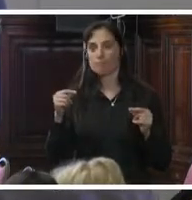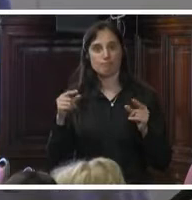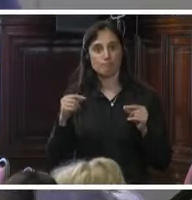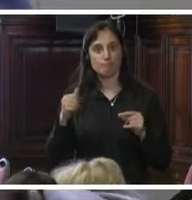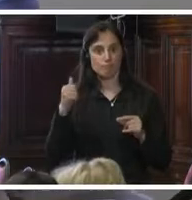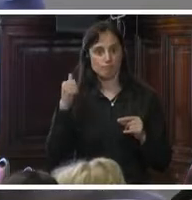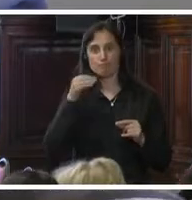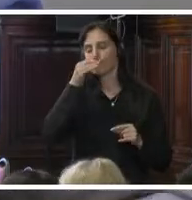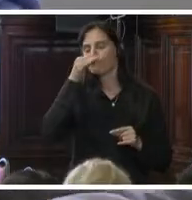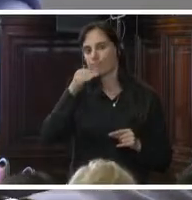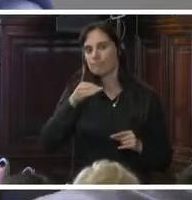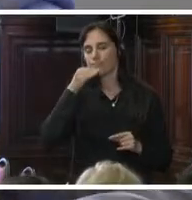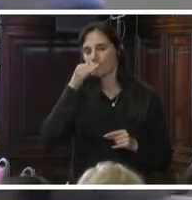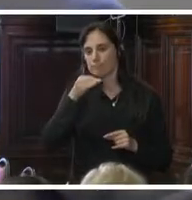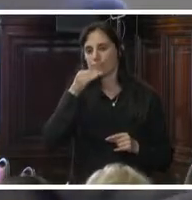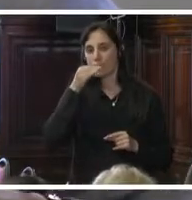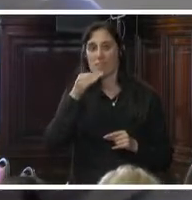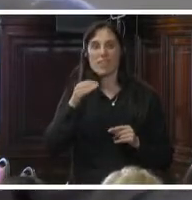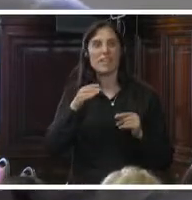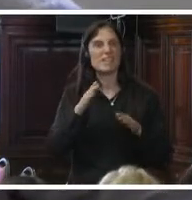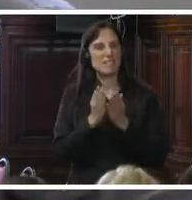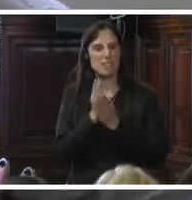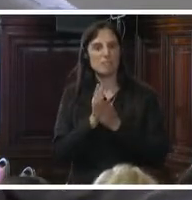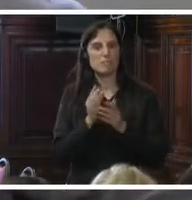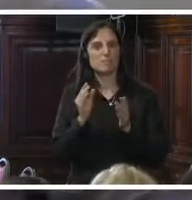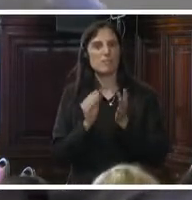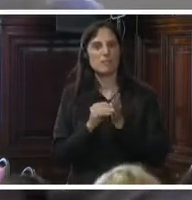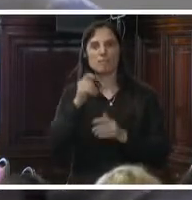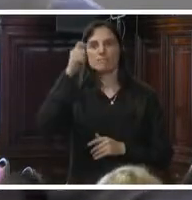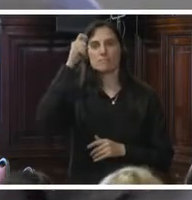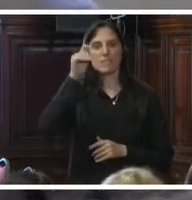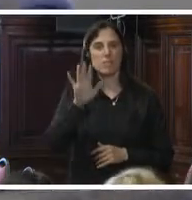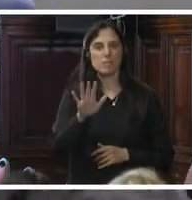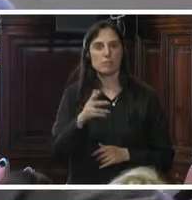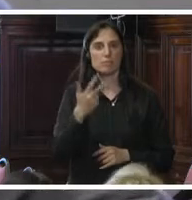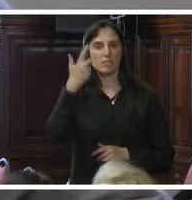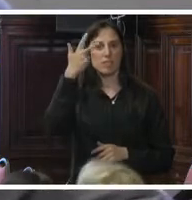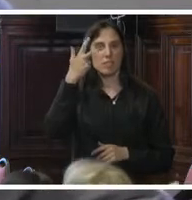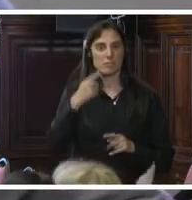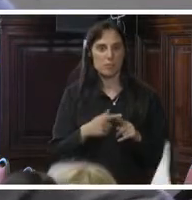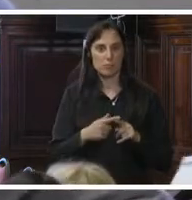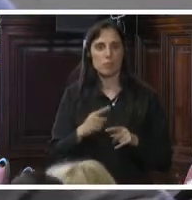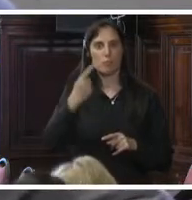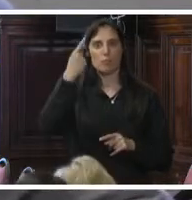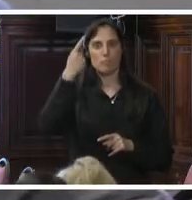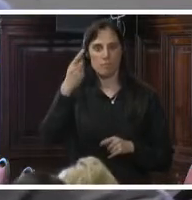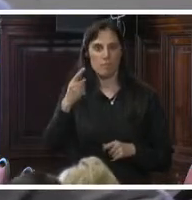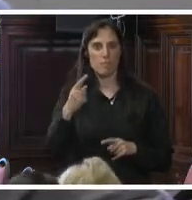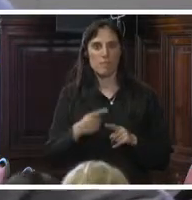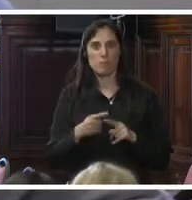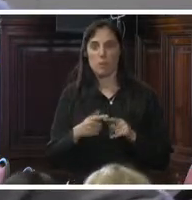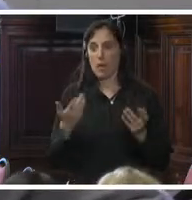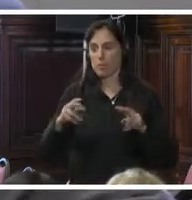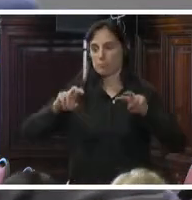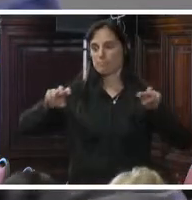les voy a indicar si les queda cinco, tres o un minuto. En la mesa esta tarde tenemos con nosotros